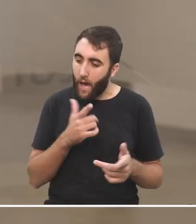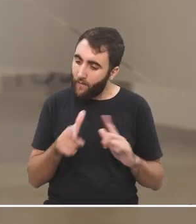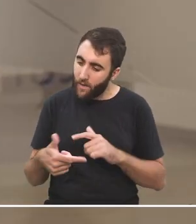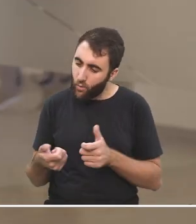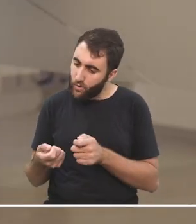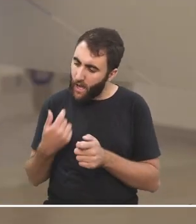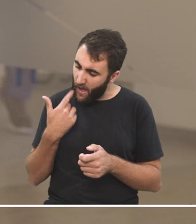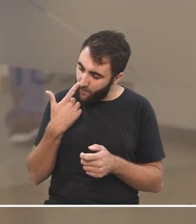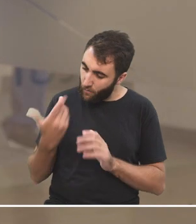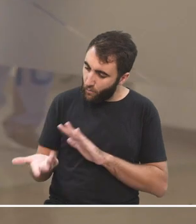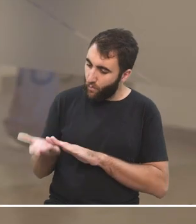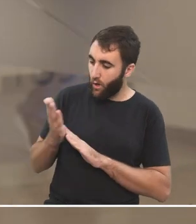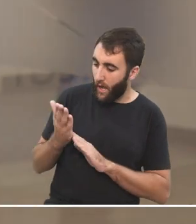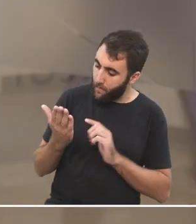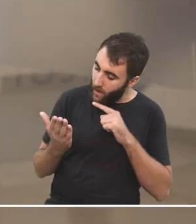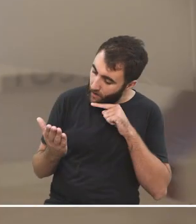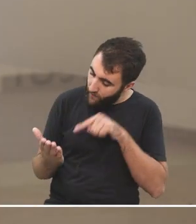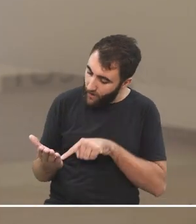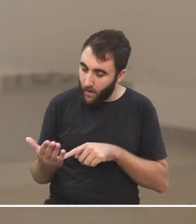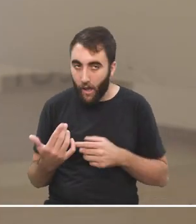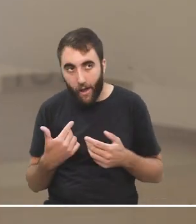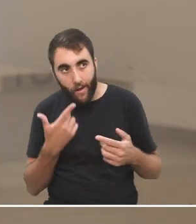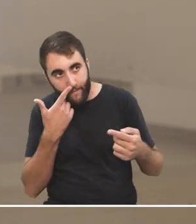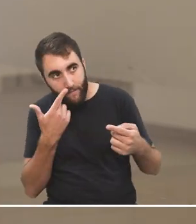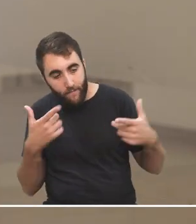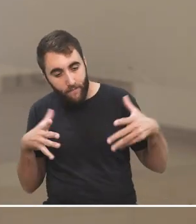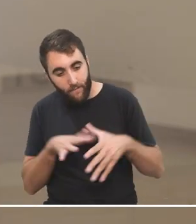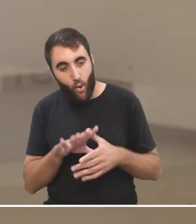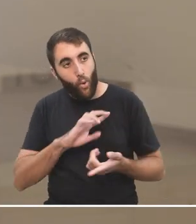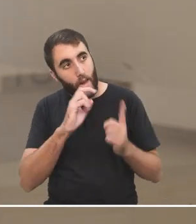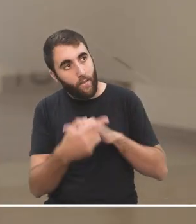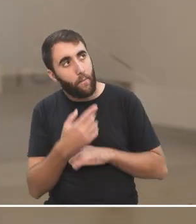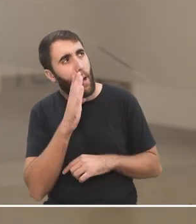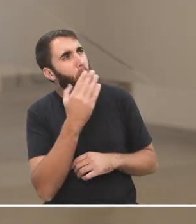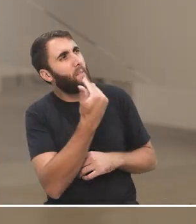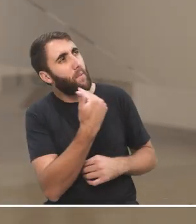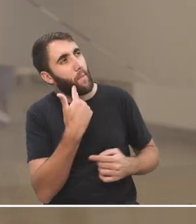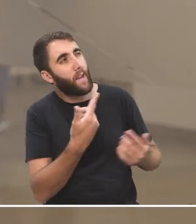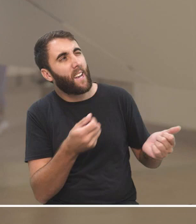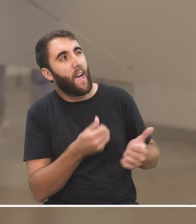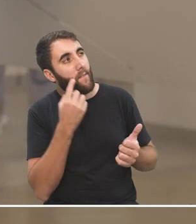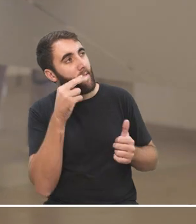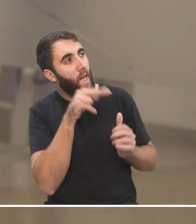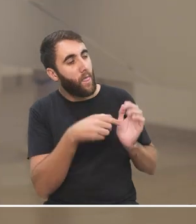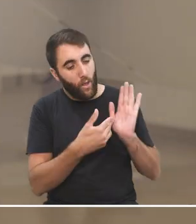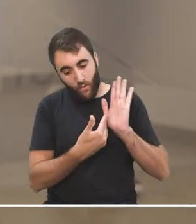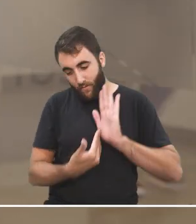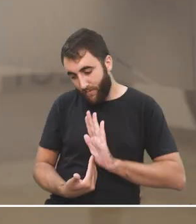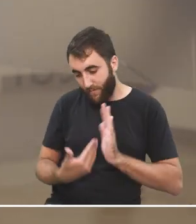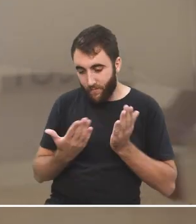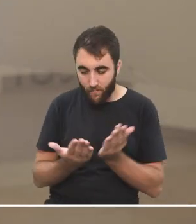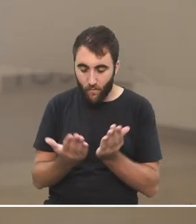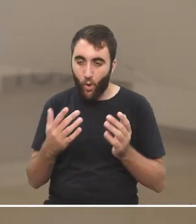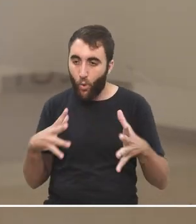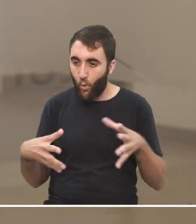interesante lo que estás viendo y viceversa que los niños también nos digan a ver mamá qué estás viendo ahí y probablemente